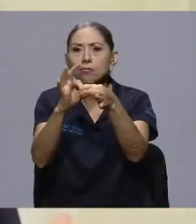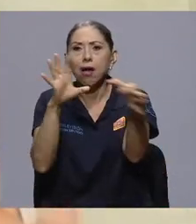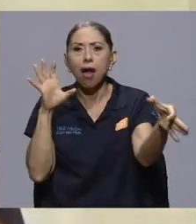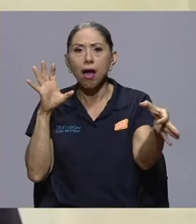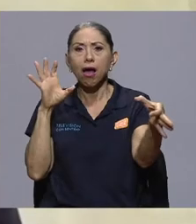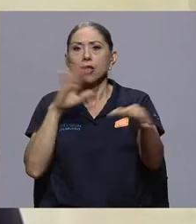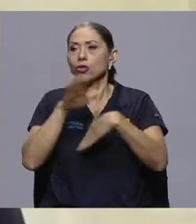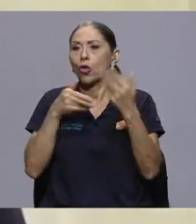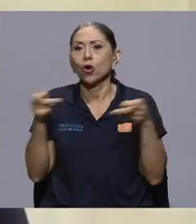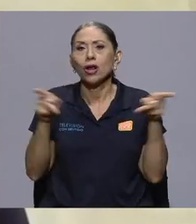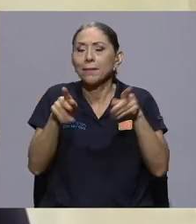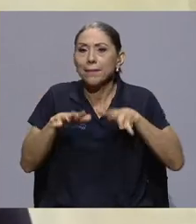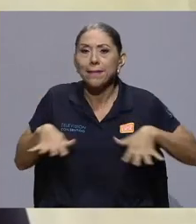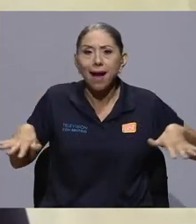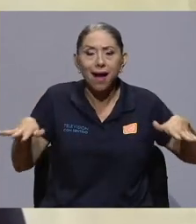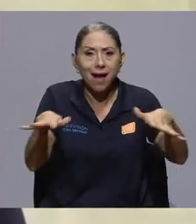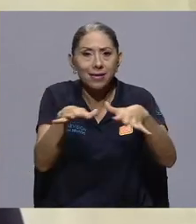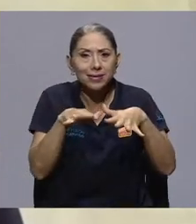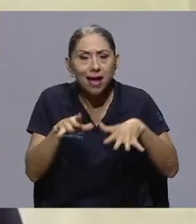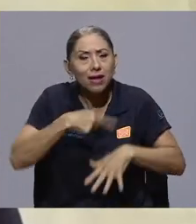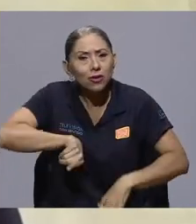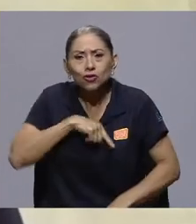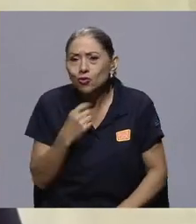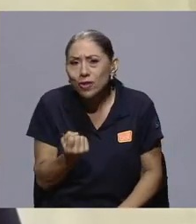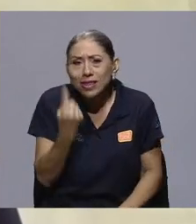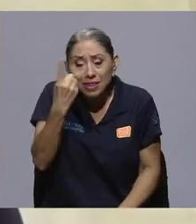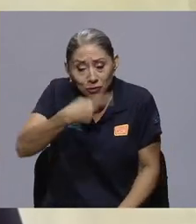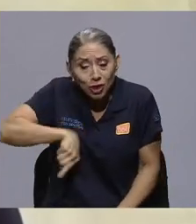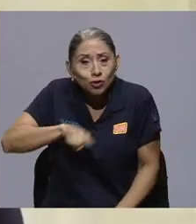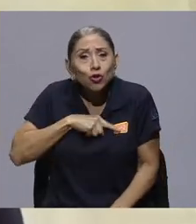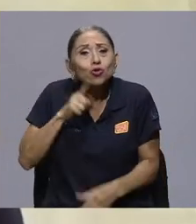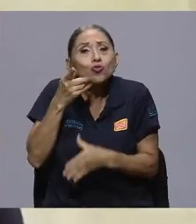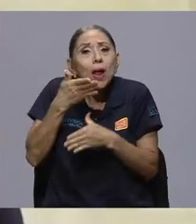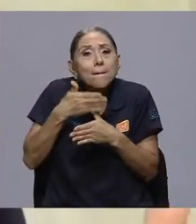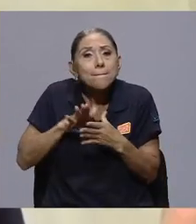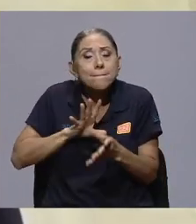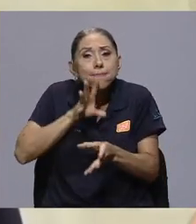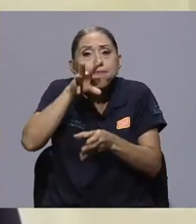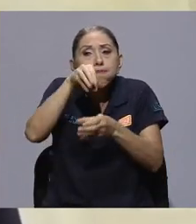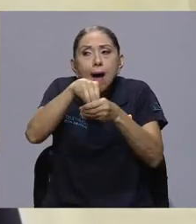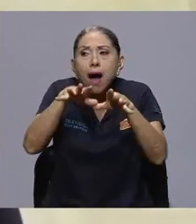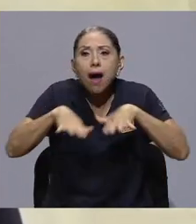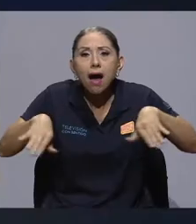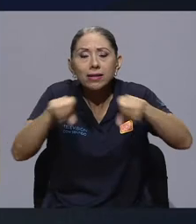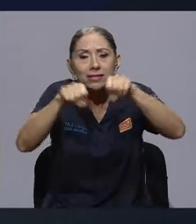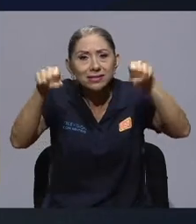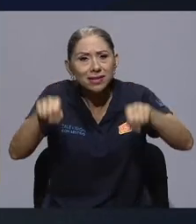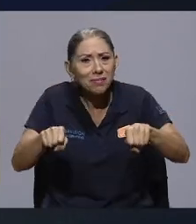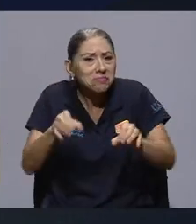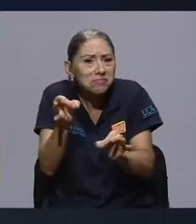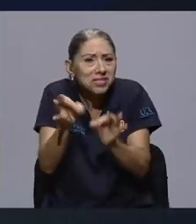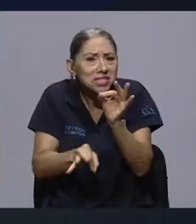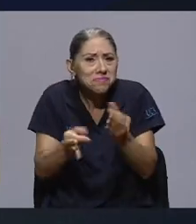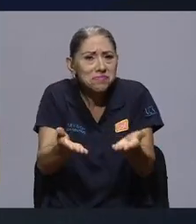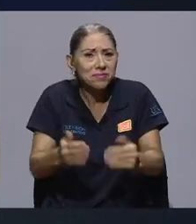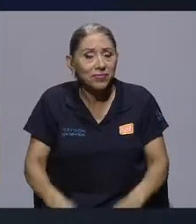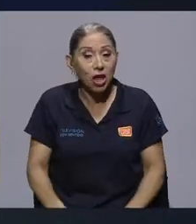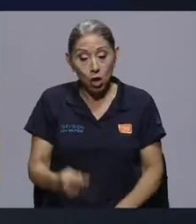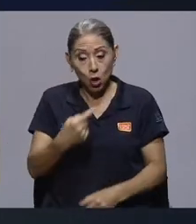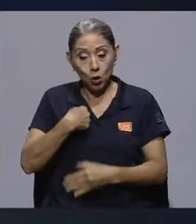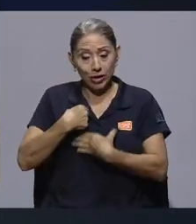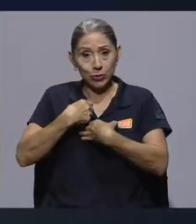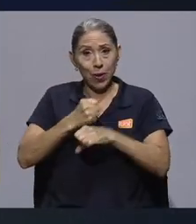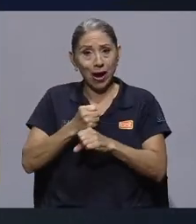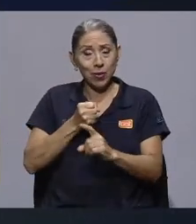entendemos que somos simplemente parte de un sistema. Y es simplemente parte de un sistema. Lo que yo hago tiene un